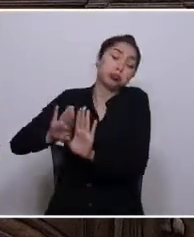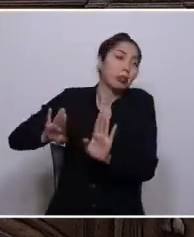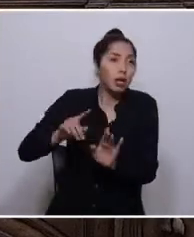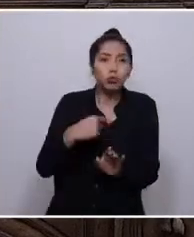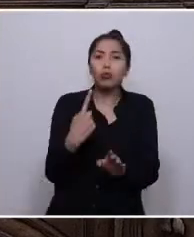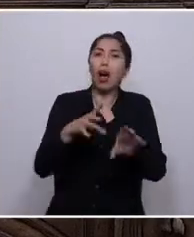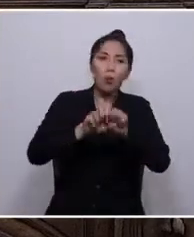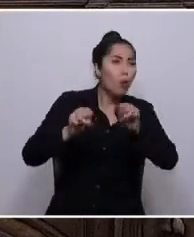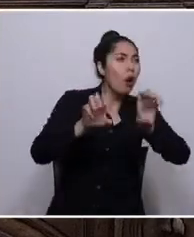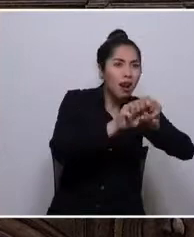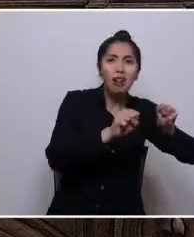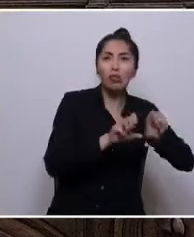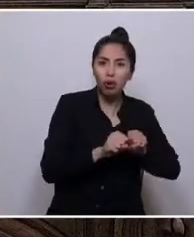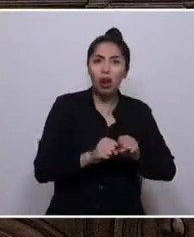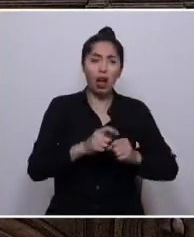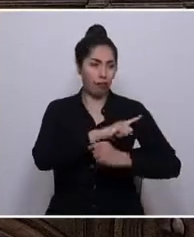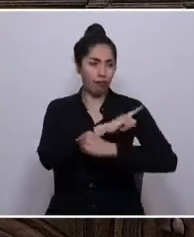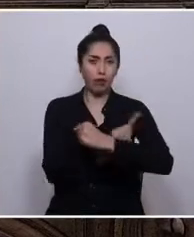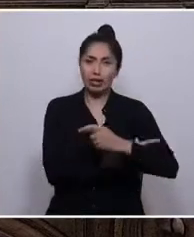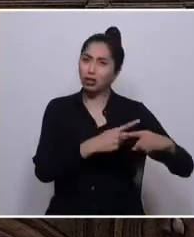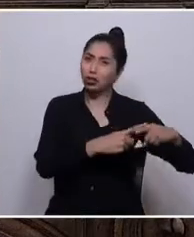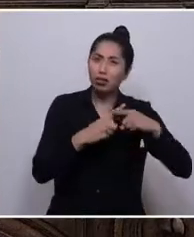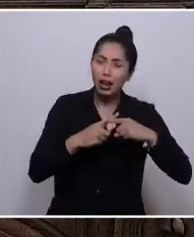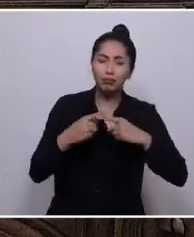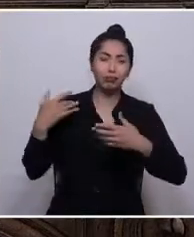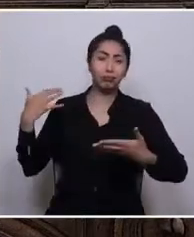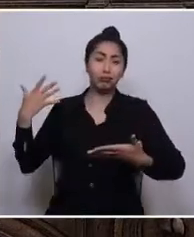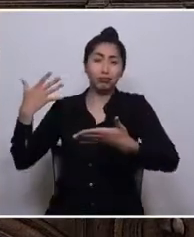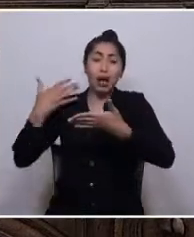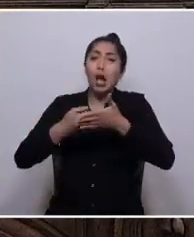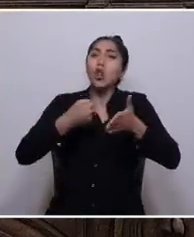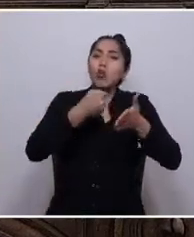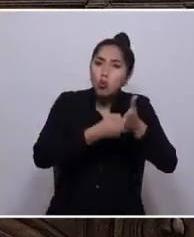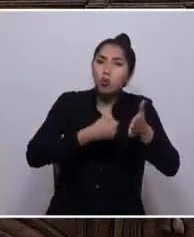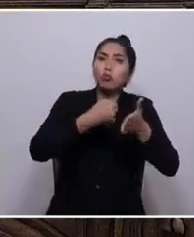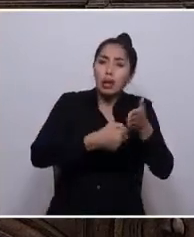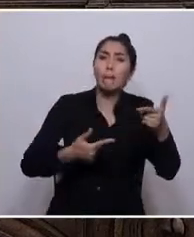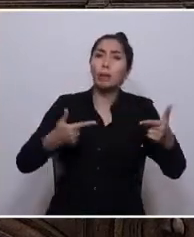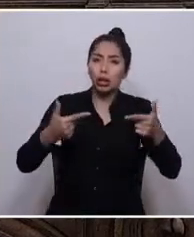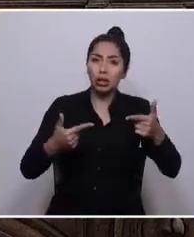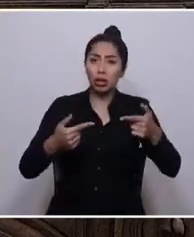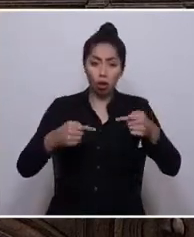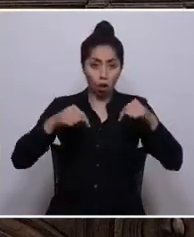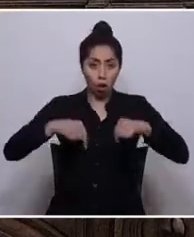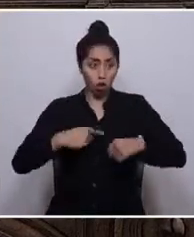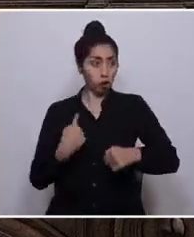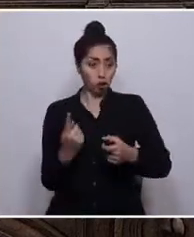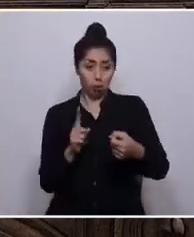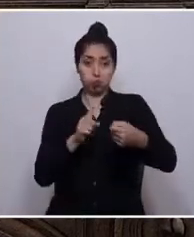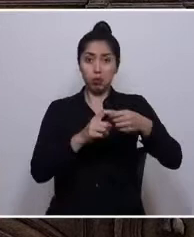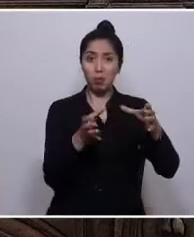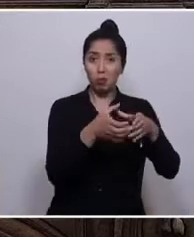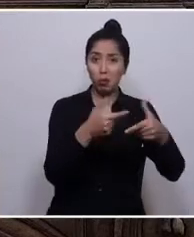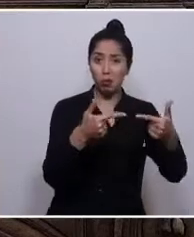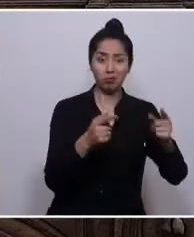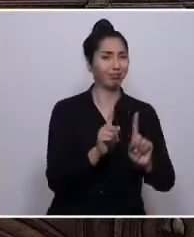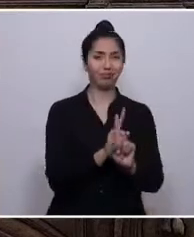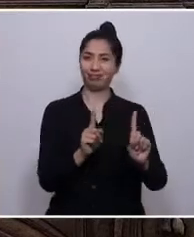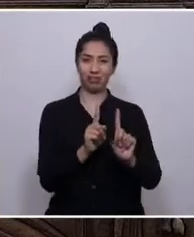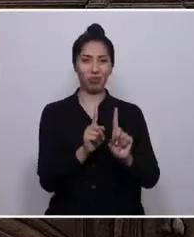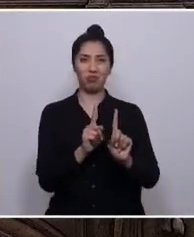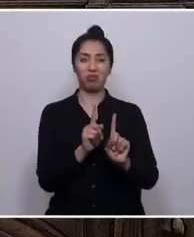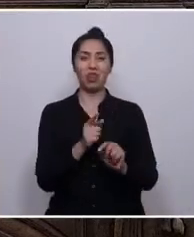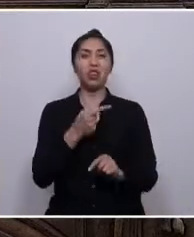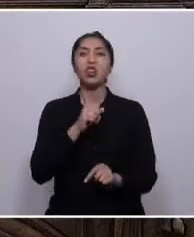las fuerzas sociales que vienen desde las largas luchas políticas. Que hoy no somos parte de los partidos. Que no queremos arreglar el camino a la